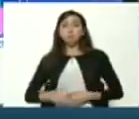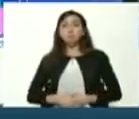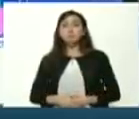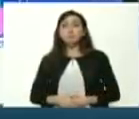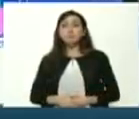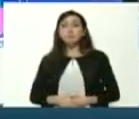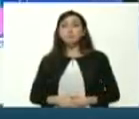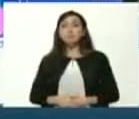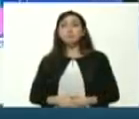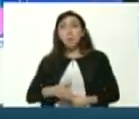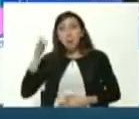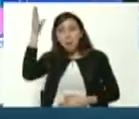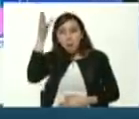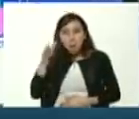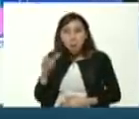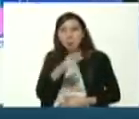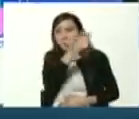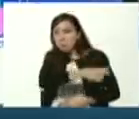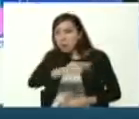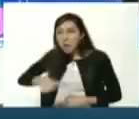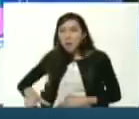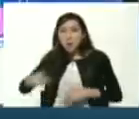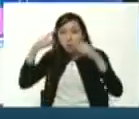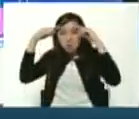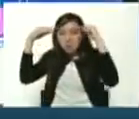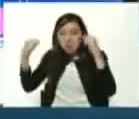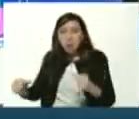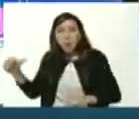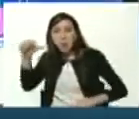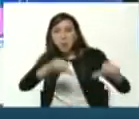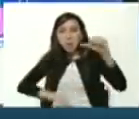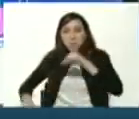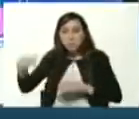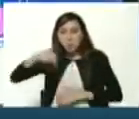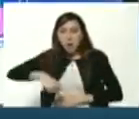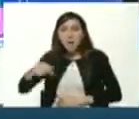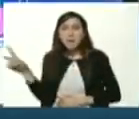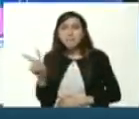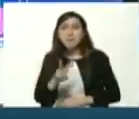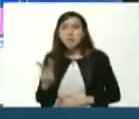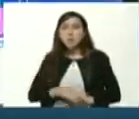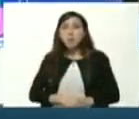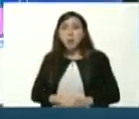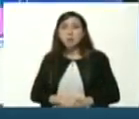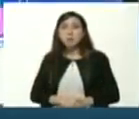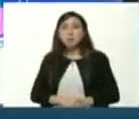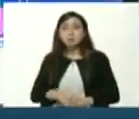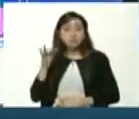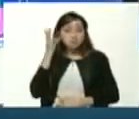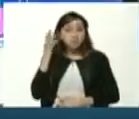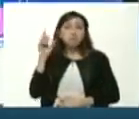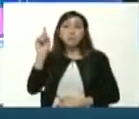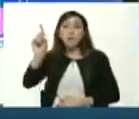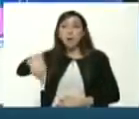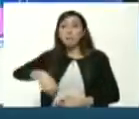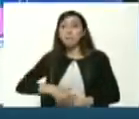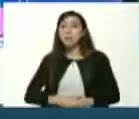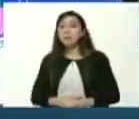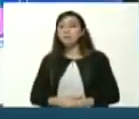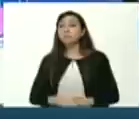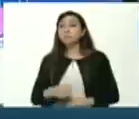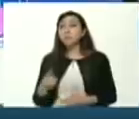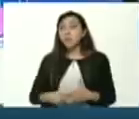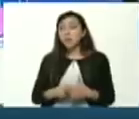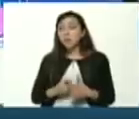muy capacitados científicos del país y científica entonces hay que